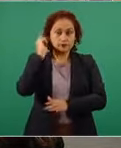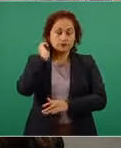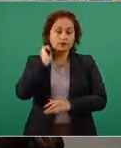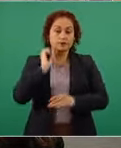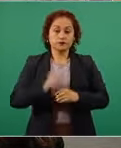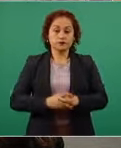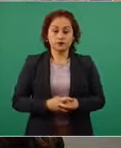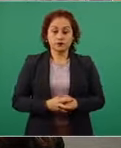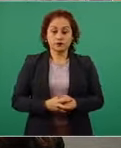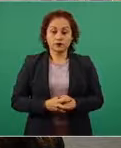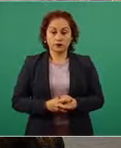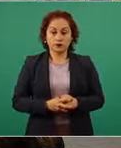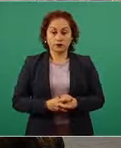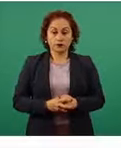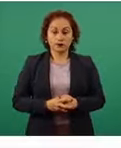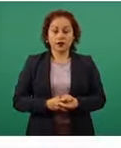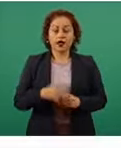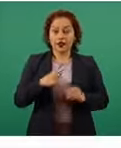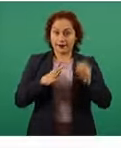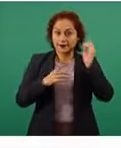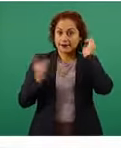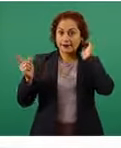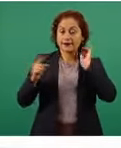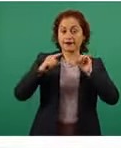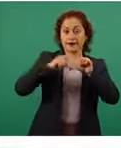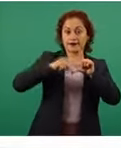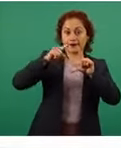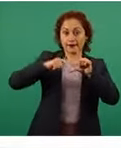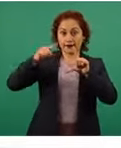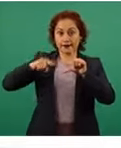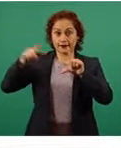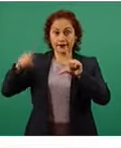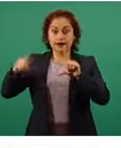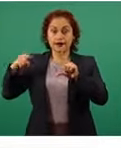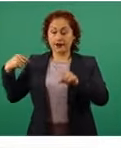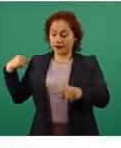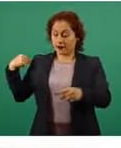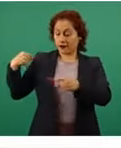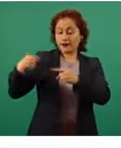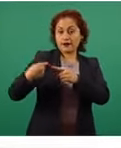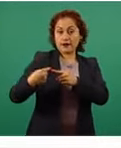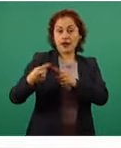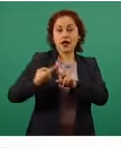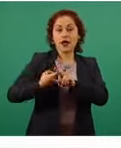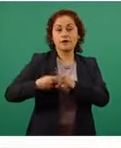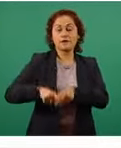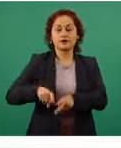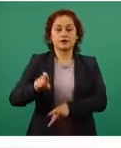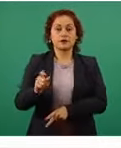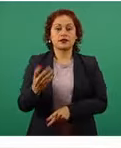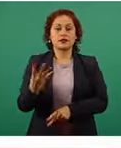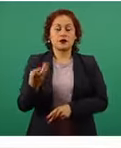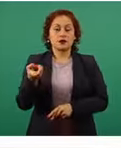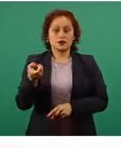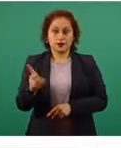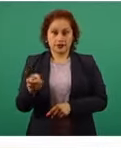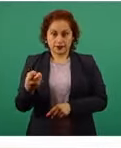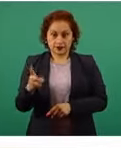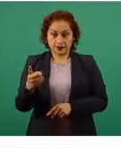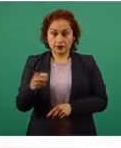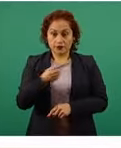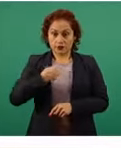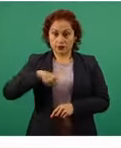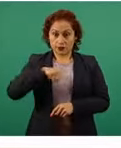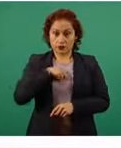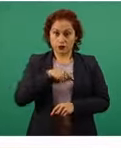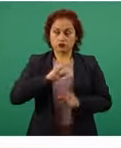aquí está representado en barras el avance diario desde el 24 de diciembre que tuvimos la oportunidad de recibir de la